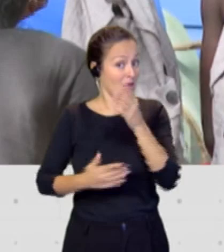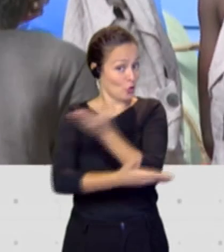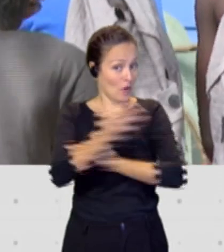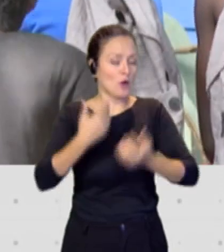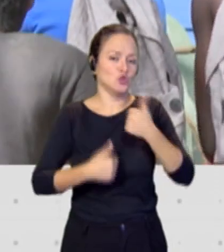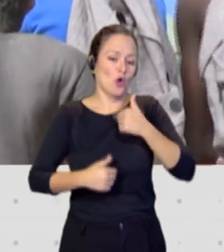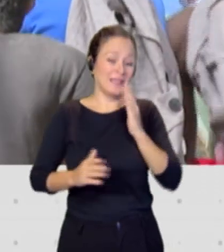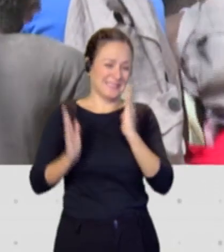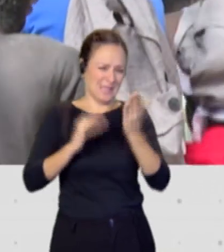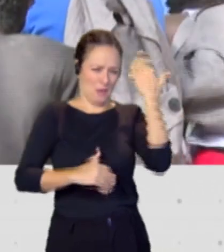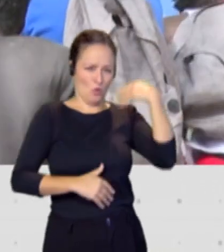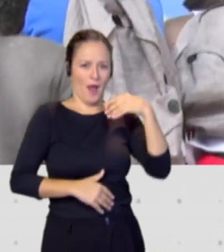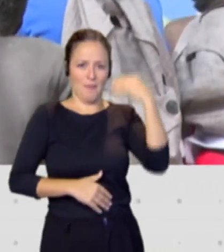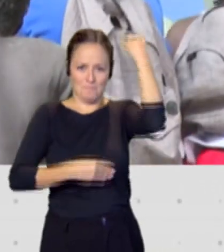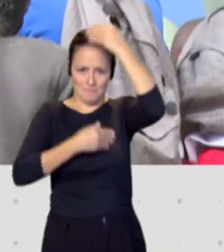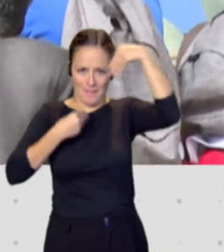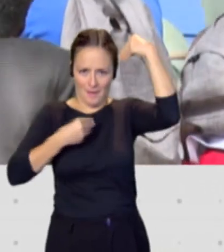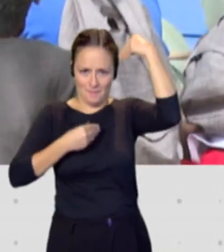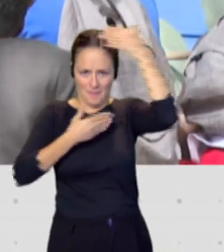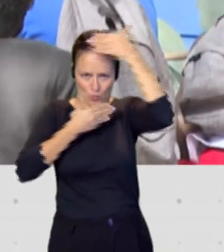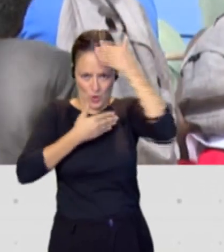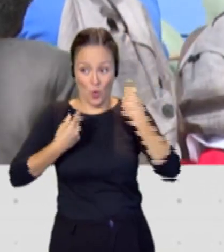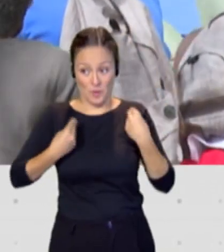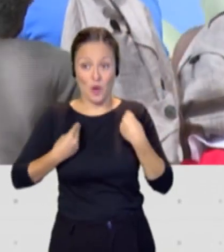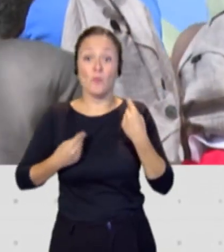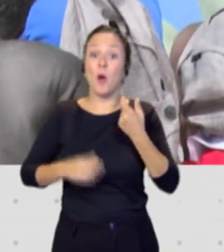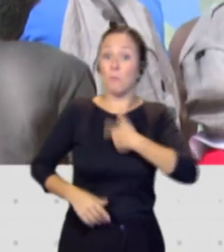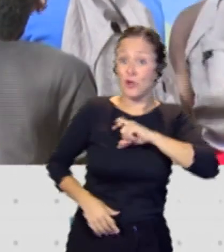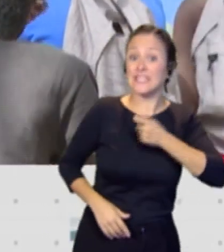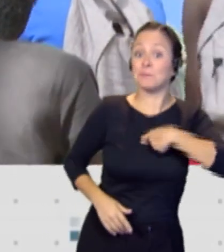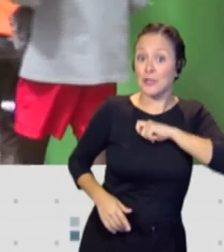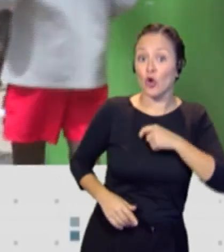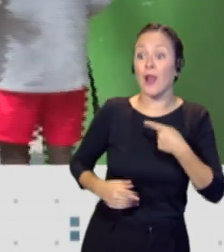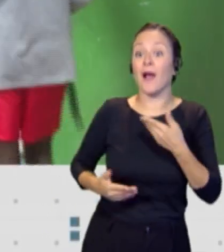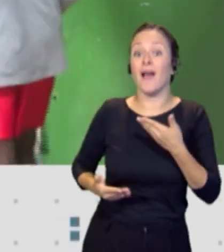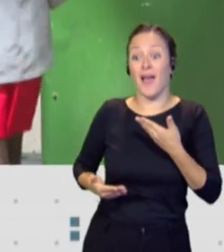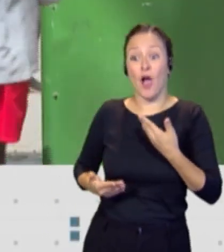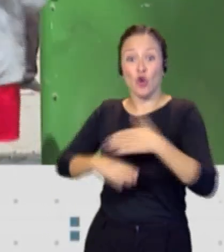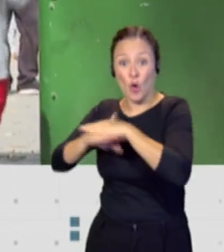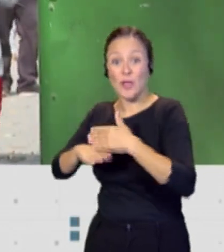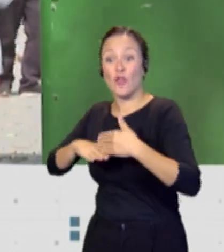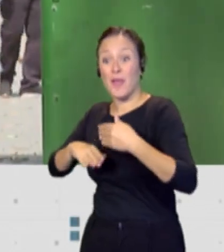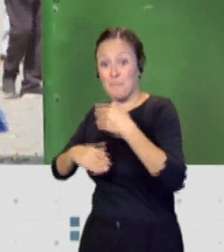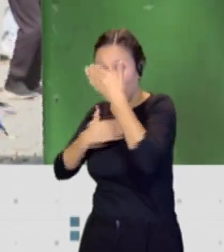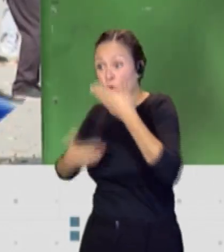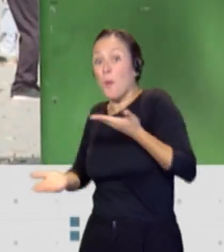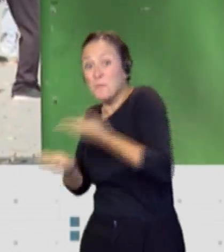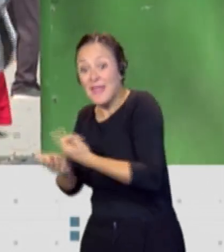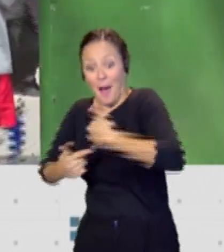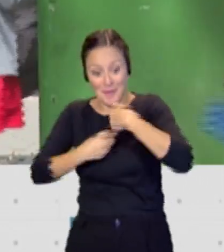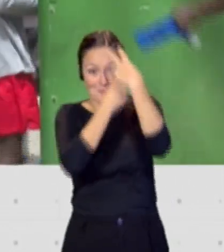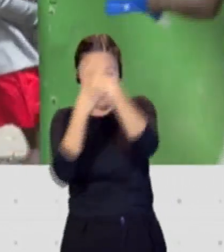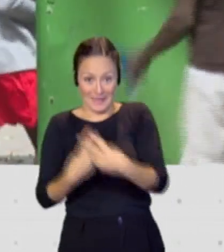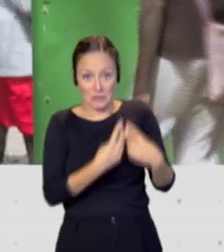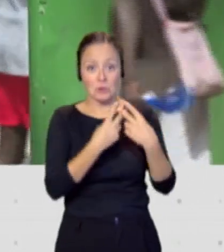yo vivía en Marruecos y fue la policía del Estado español quien pidió a Marruecos que se me investigara. Esto pasó a la Audiencia Nacional. La Audiencia Nacional ya dijo que no